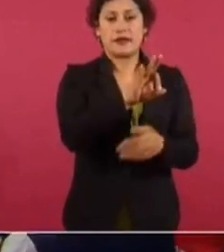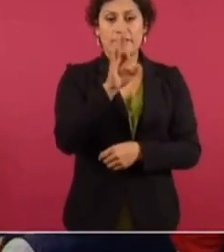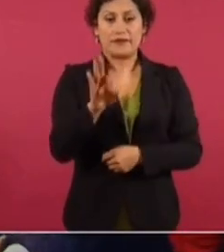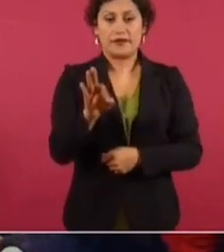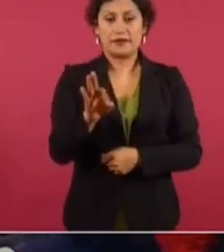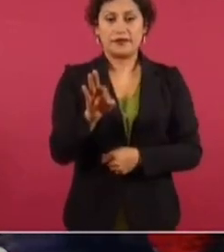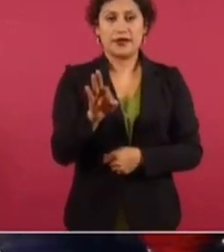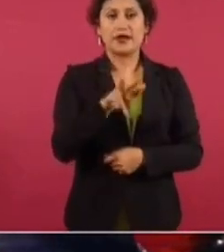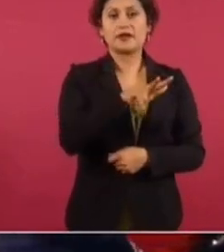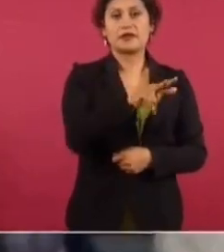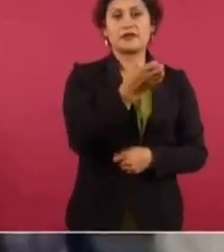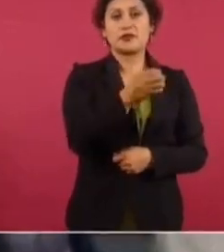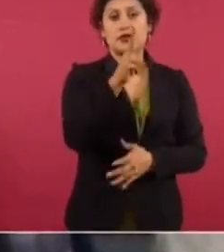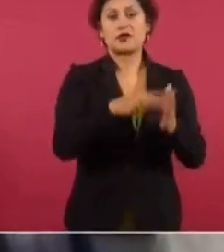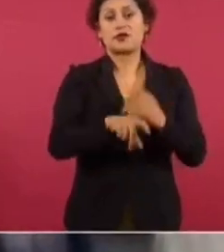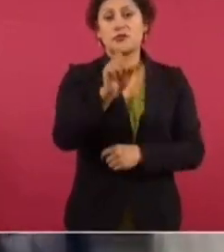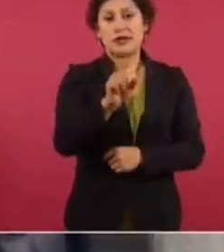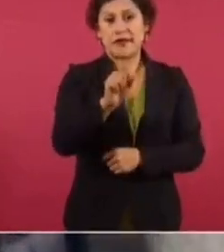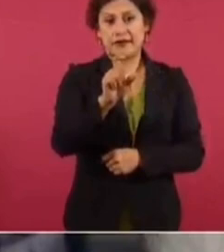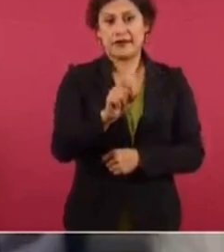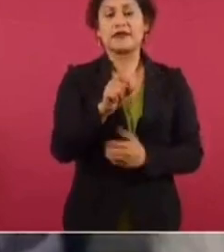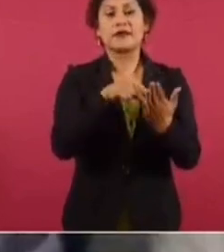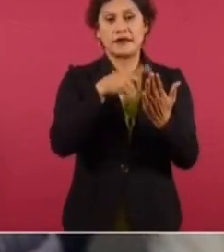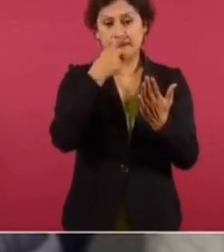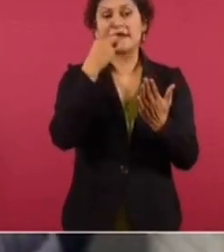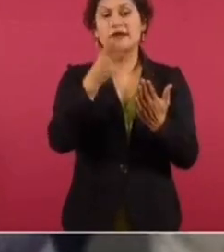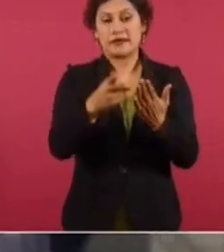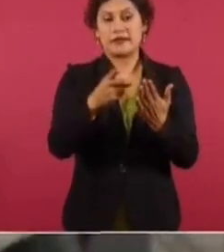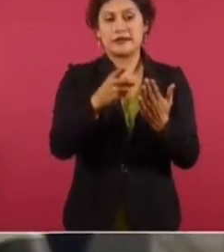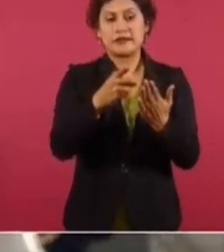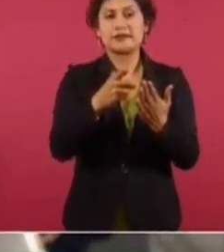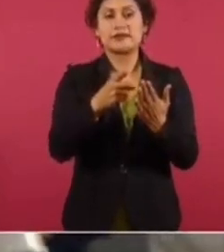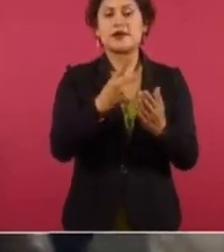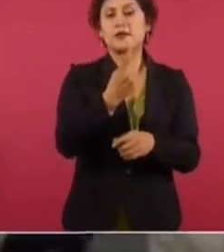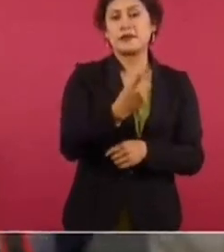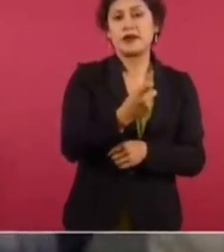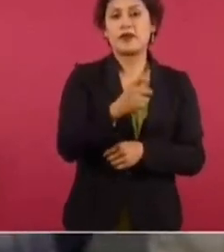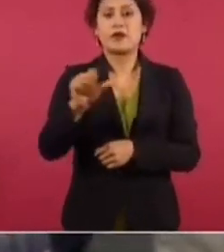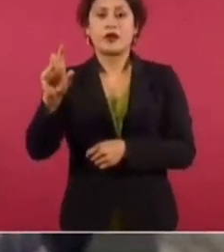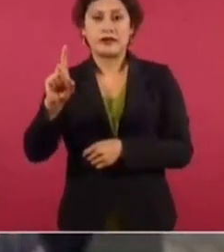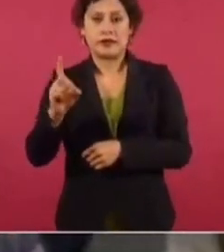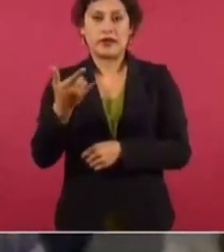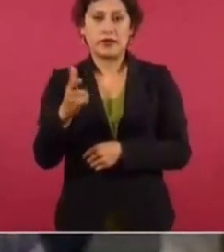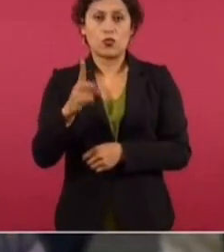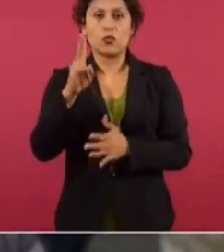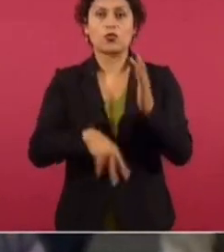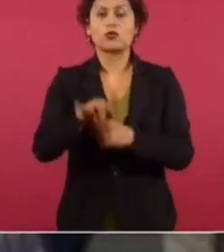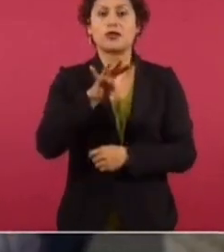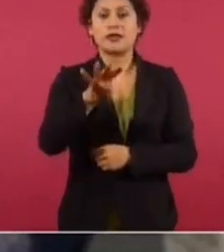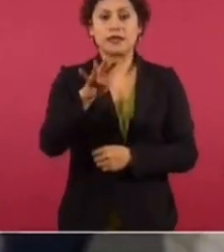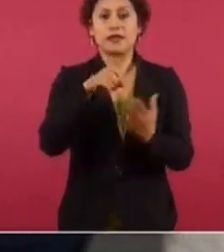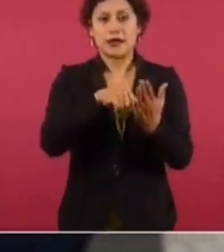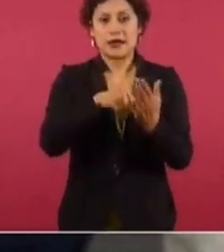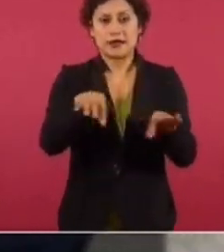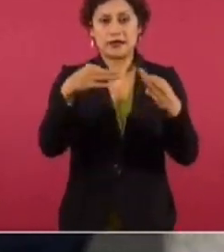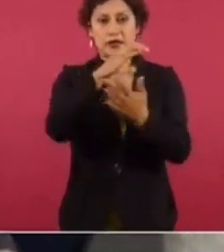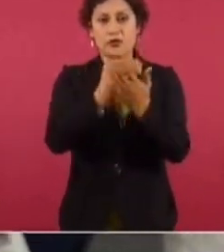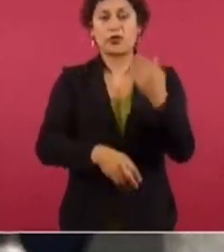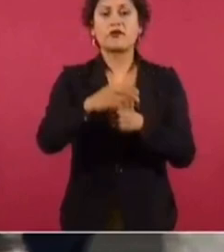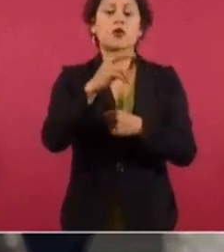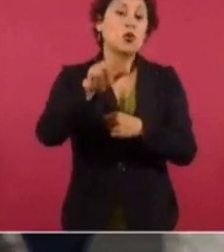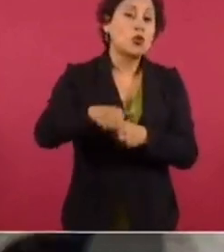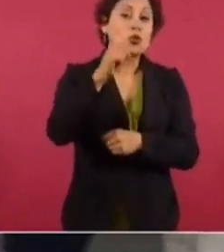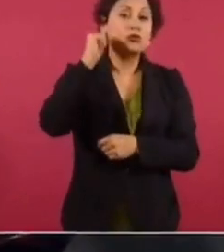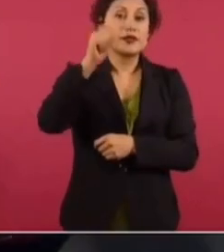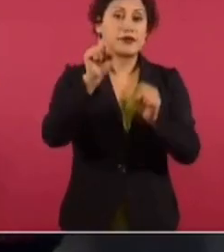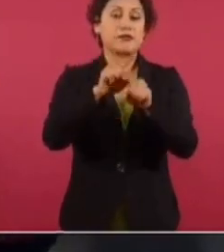el 18 de enero de 2020 y se habla de que el servicio fue recibido entre el 1 y el 30 de junio de 2019. Este contrato es celebrado el 12 de abril de ese mismo